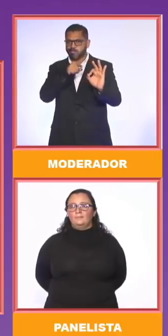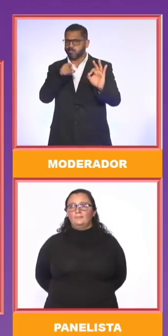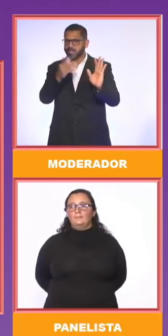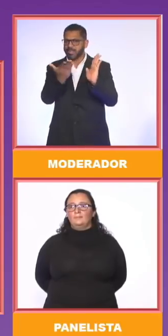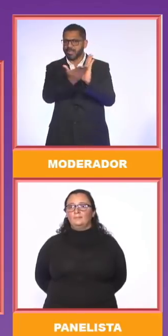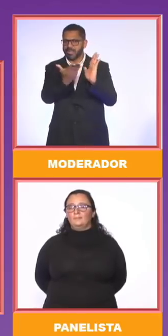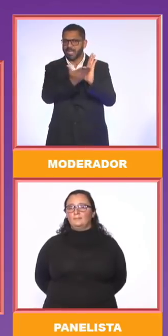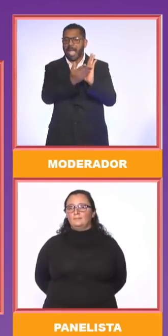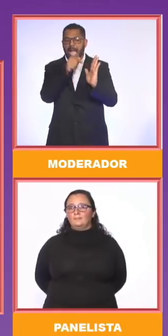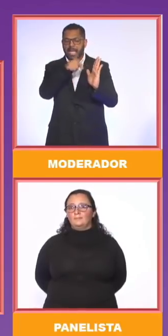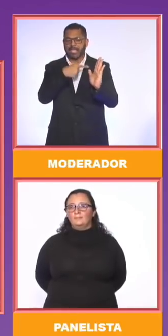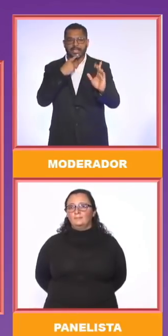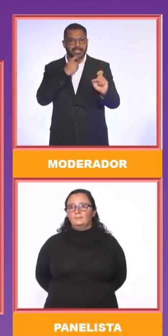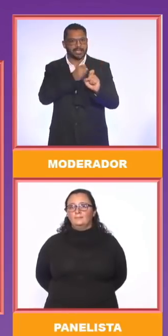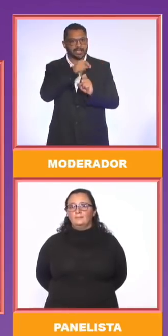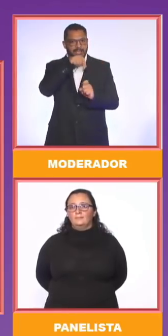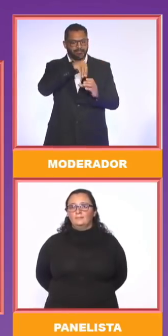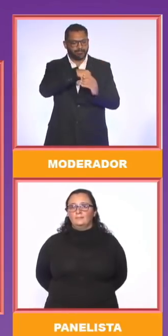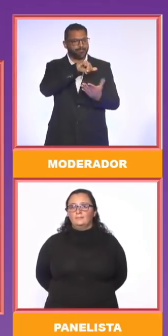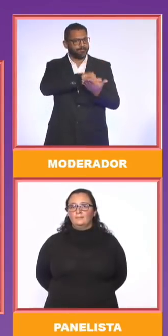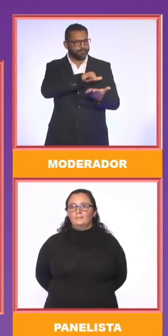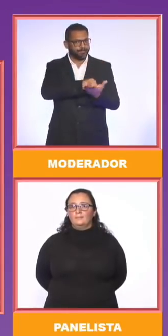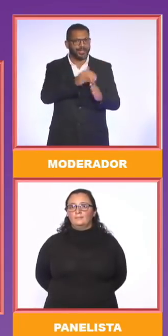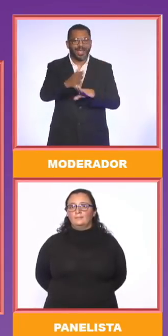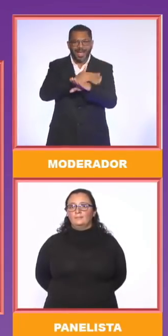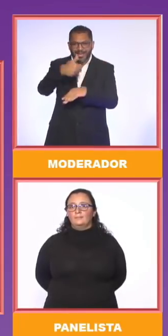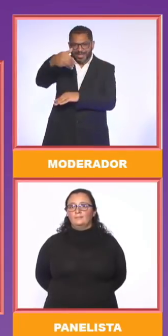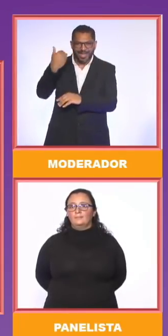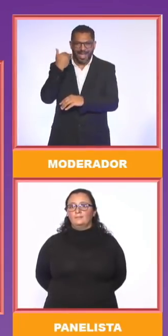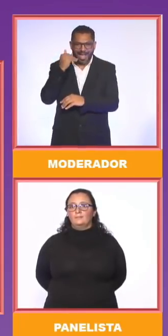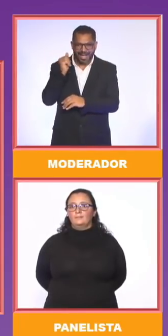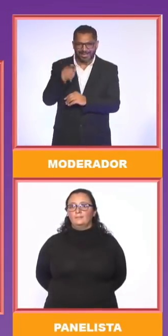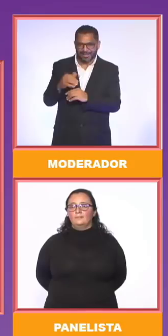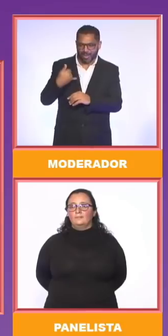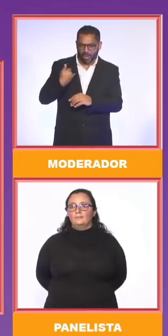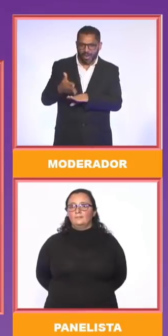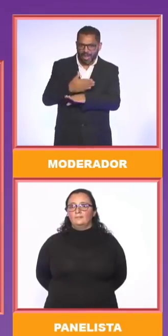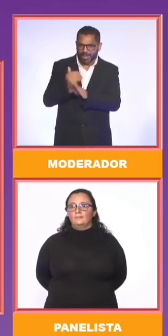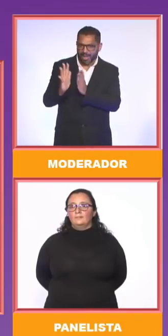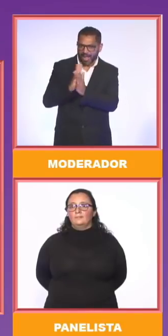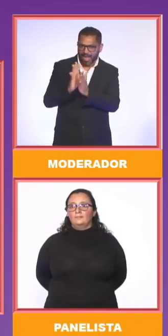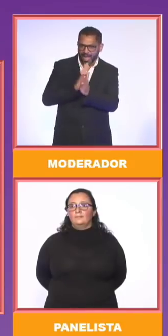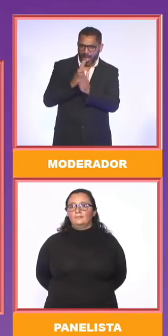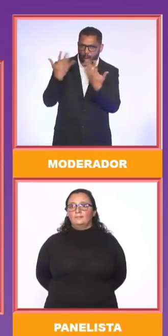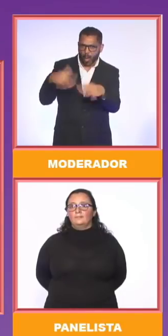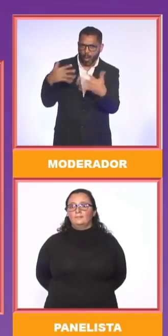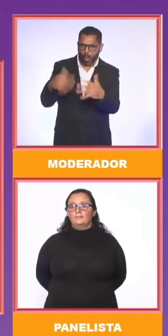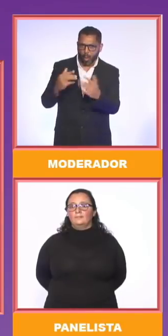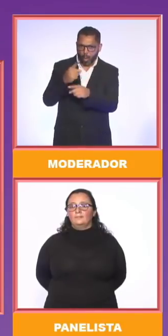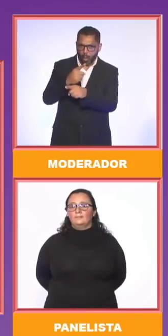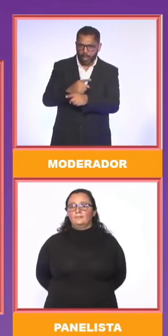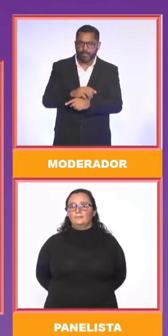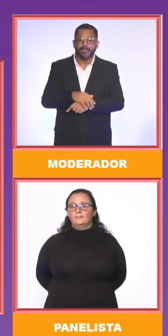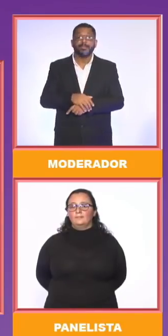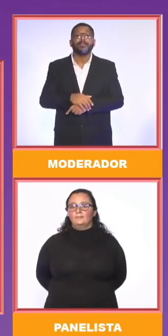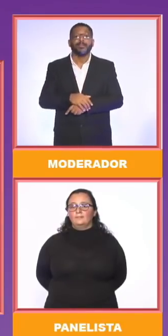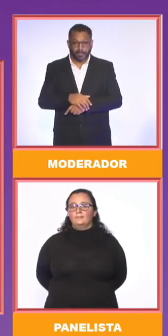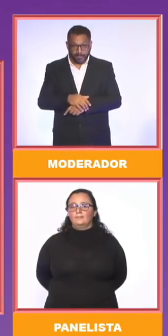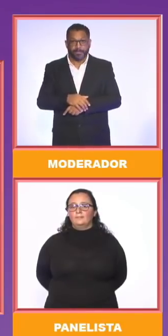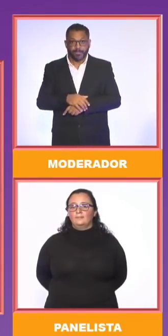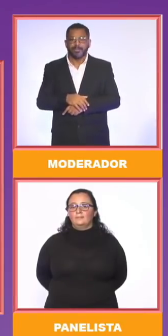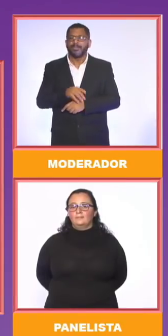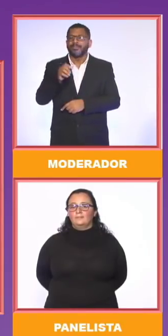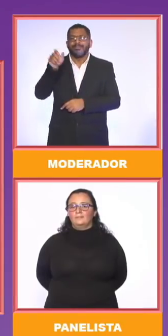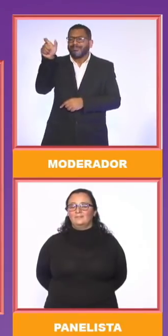de la educación en Colombia. Aparte de todo lo que Ginette planteó de manera tan acertada y tan crítica. Profesor de Subiría, la